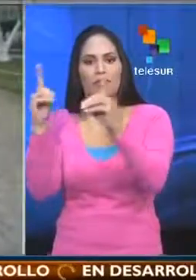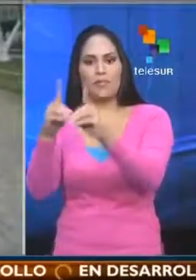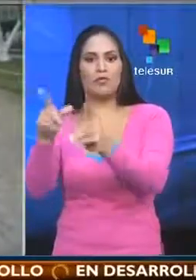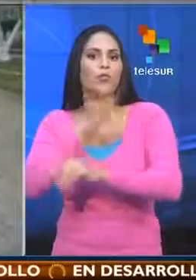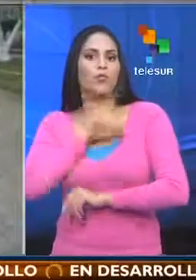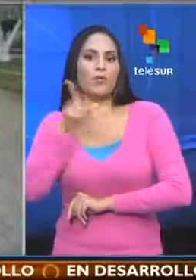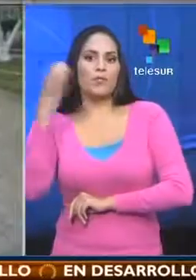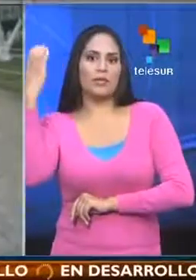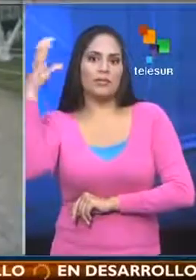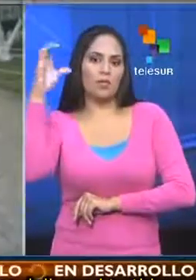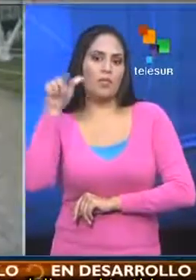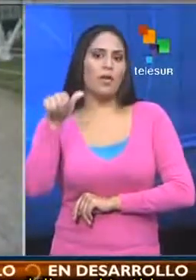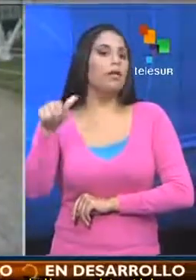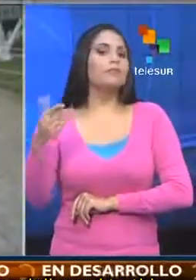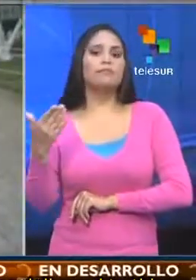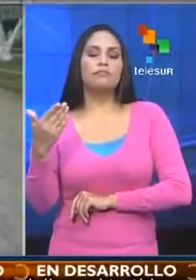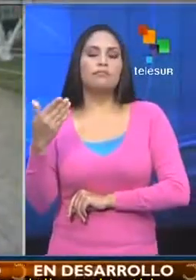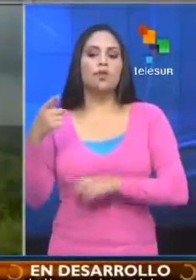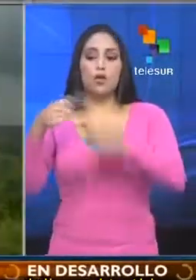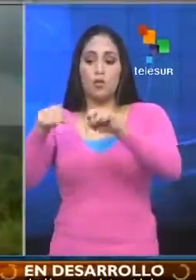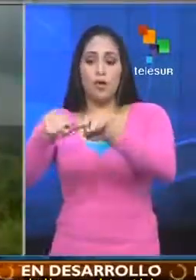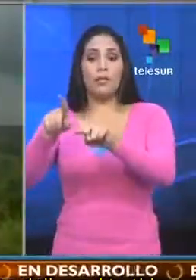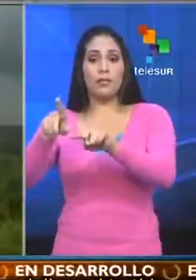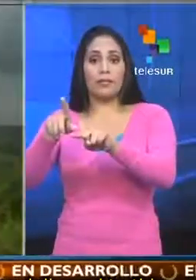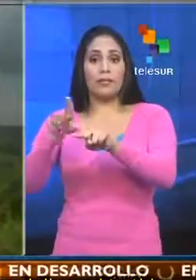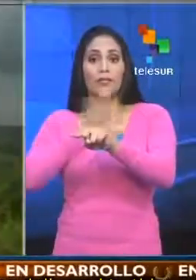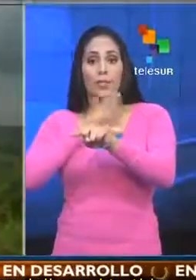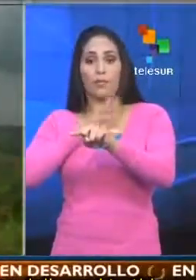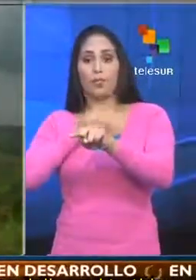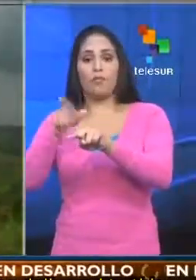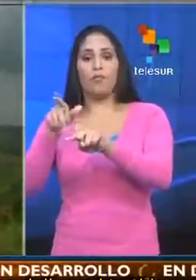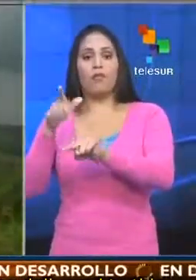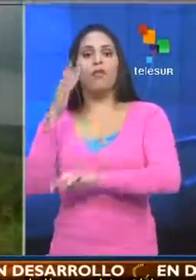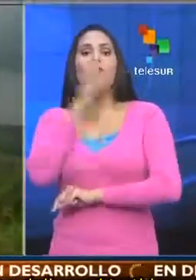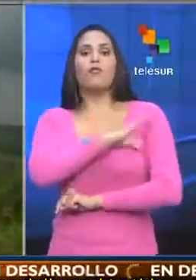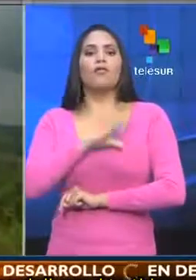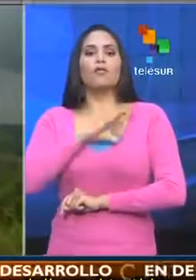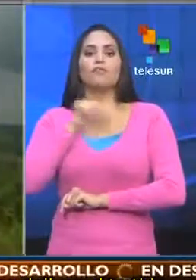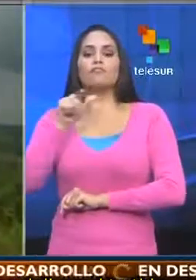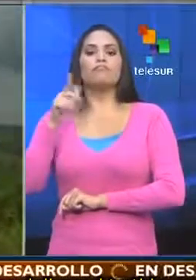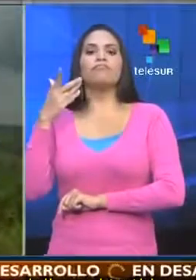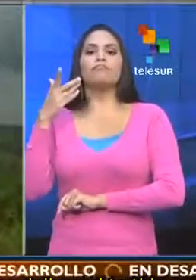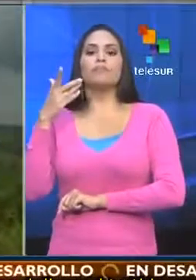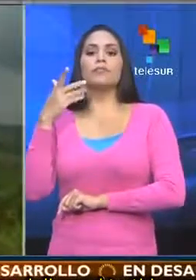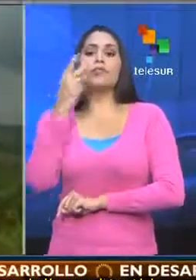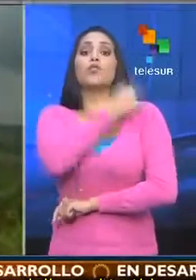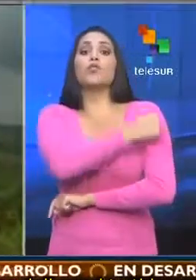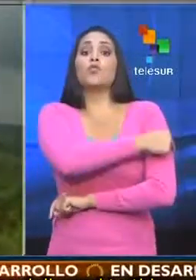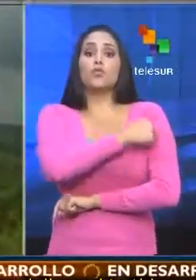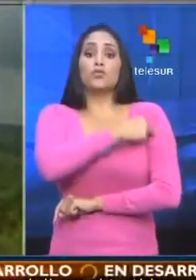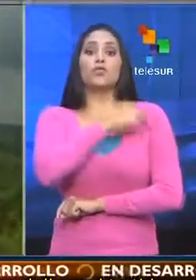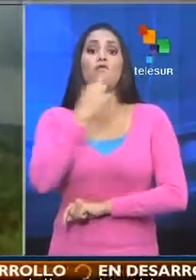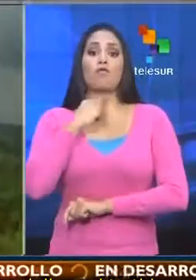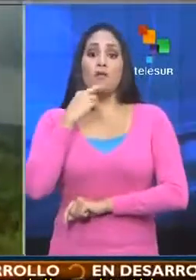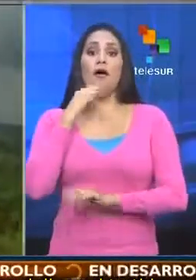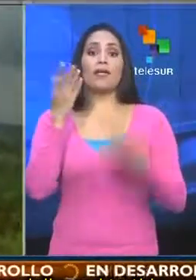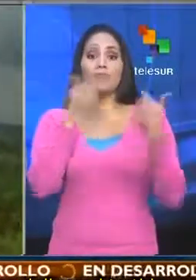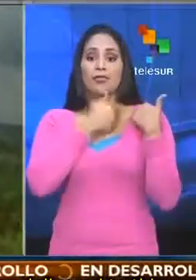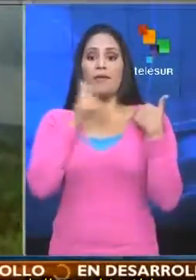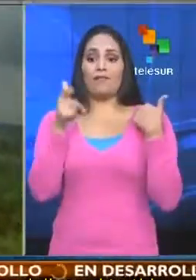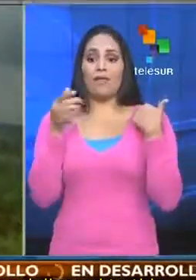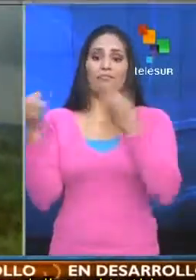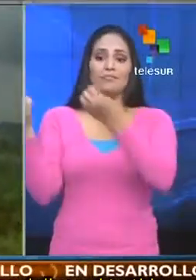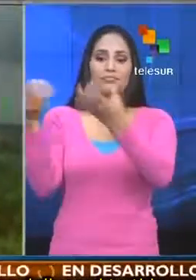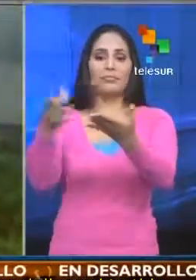del país. Pues en esta zona le ha sido entregada a esta comisión que ha sido integrada por el Comité Internacional de la Cruz Roja, también